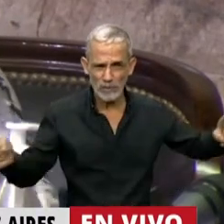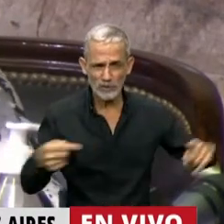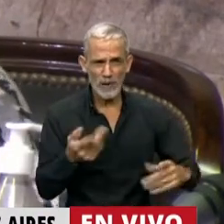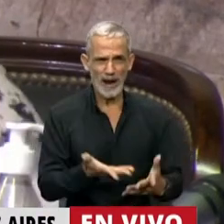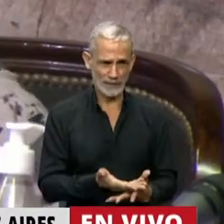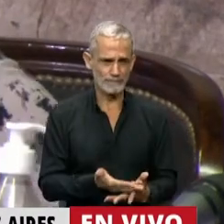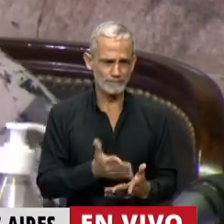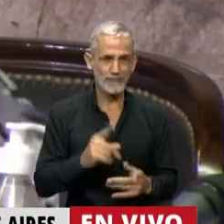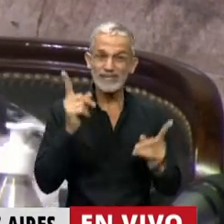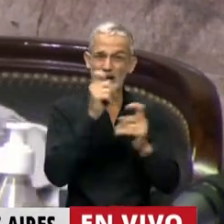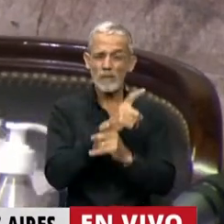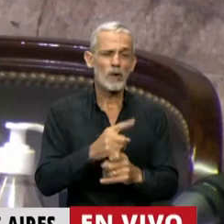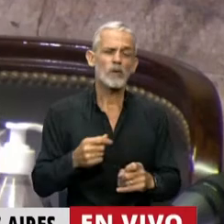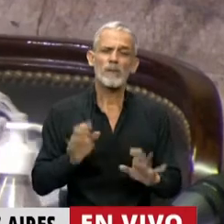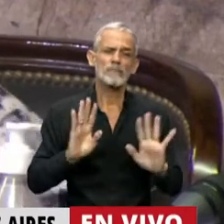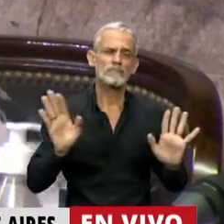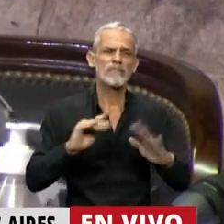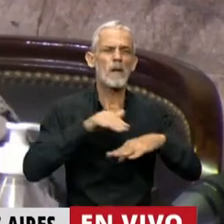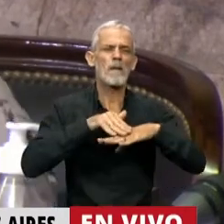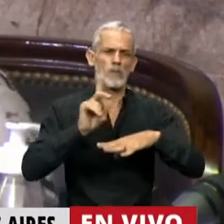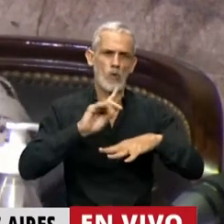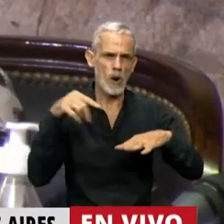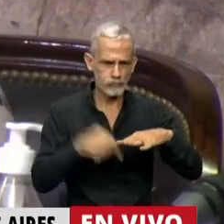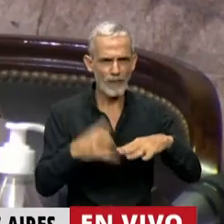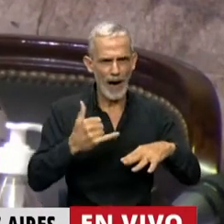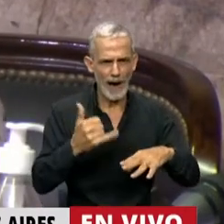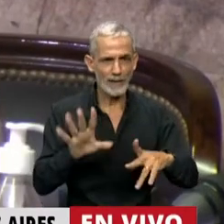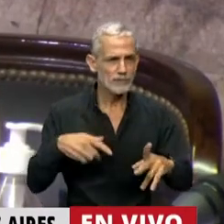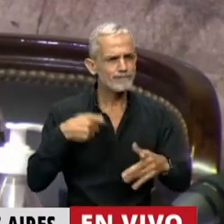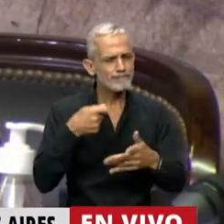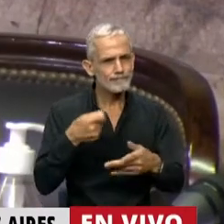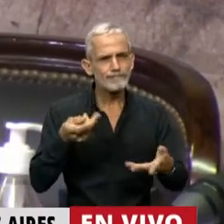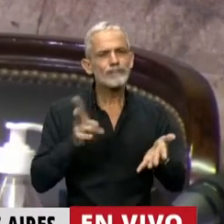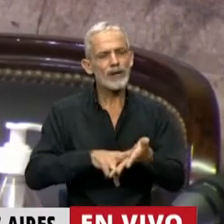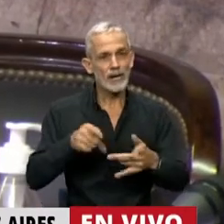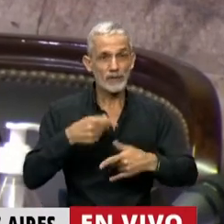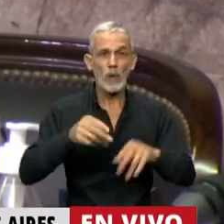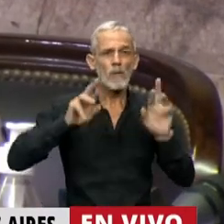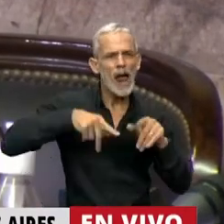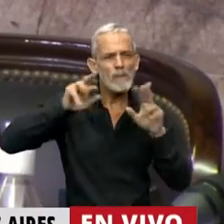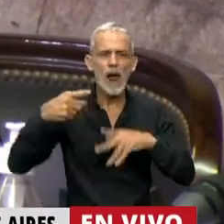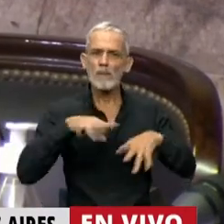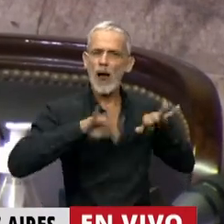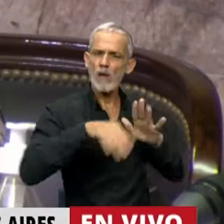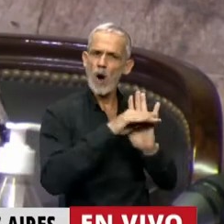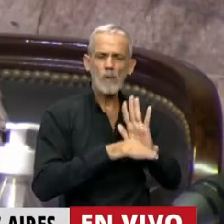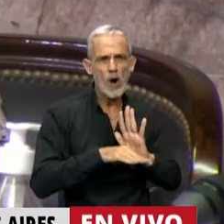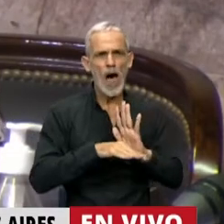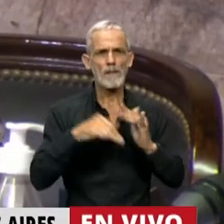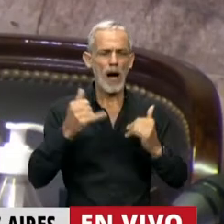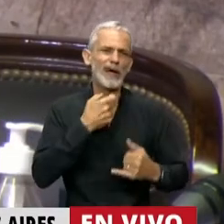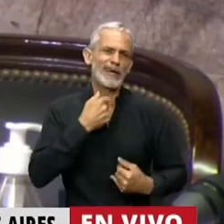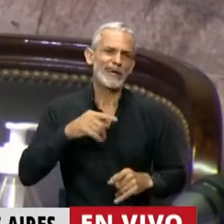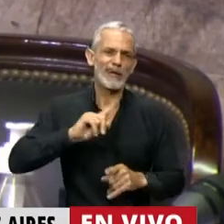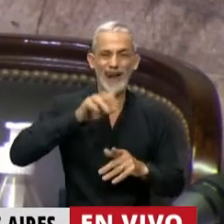problema es de fondo. Y yo quiero insistir con que todos estos planes y programas que se quieren